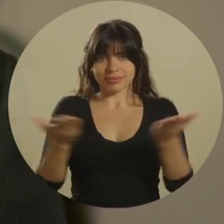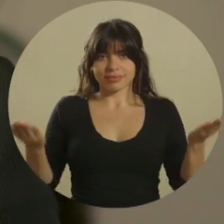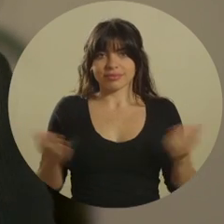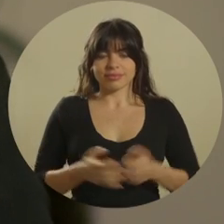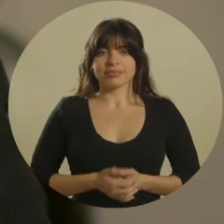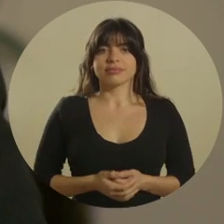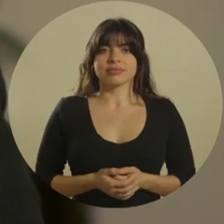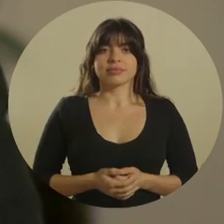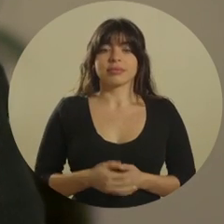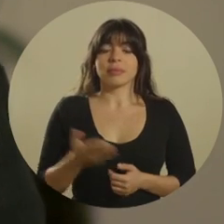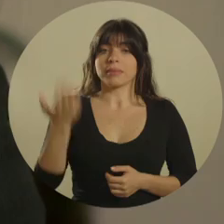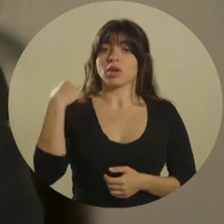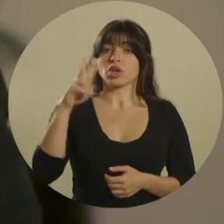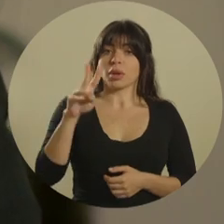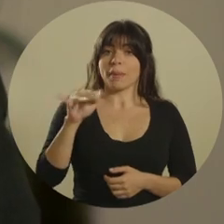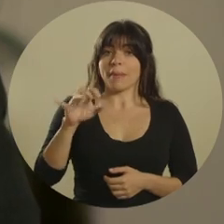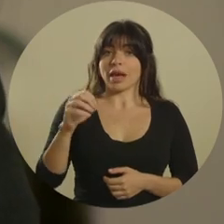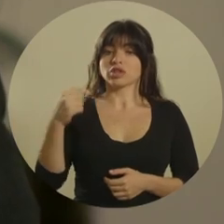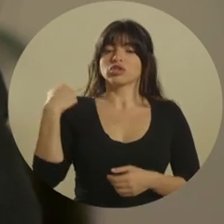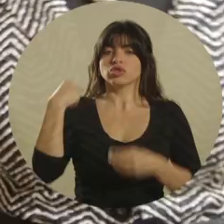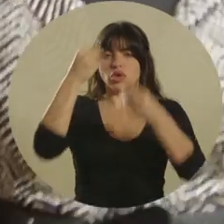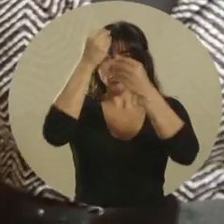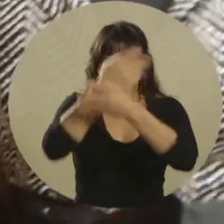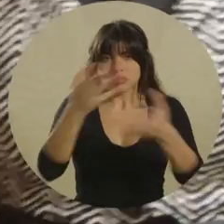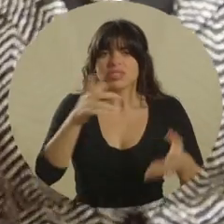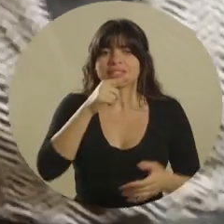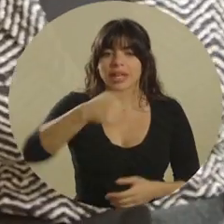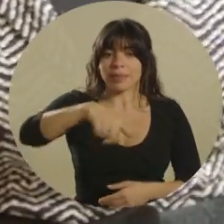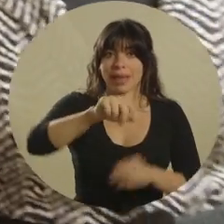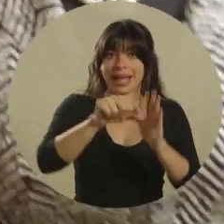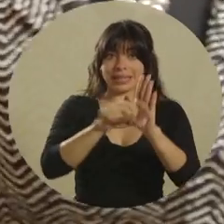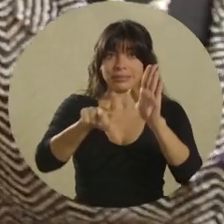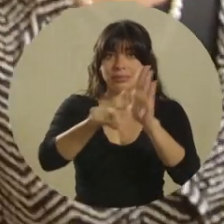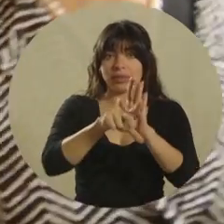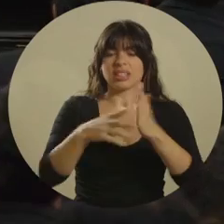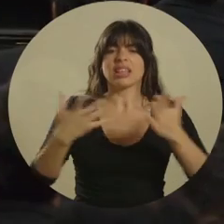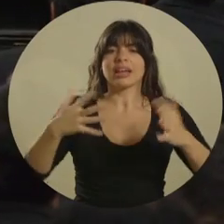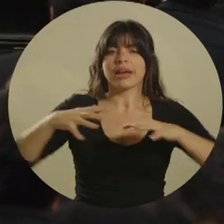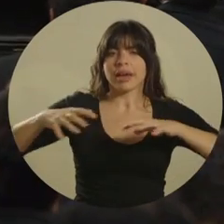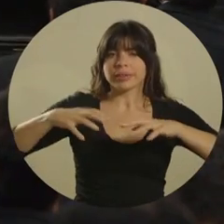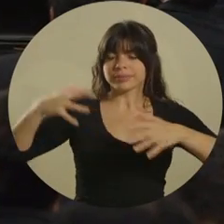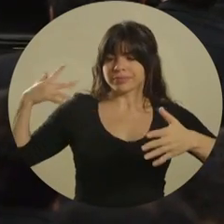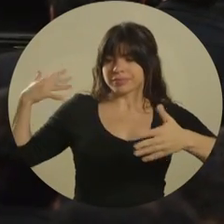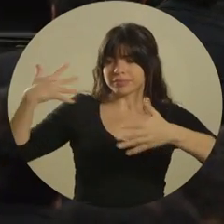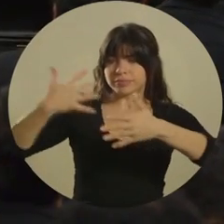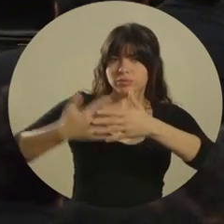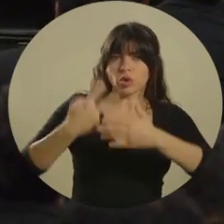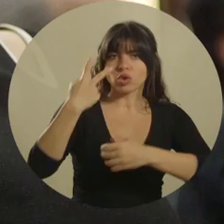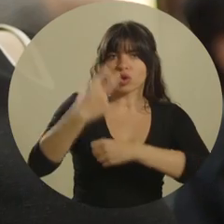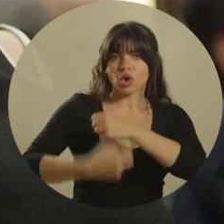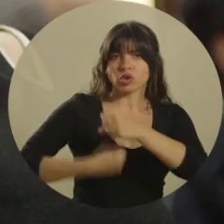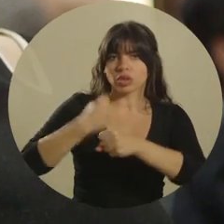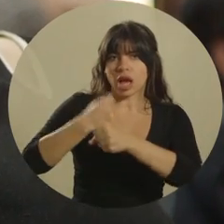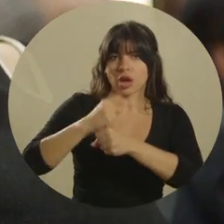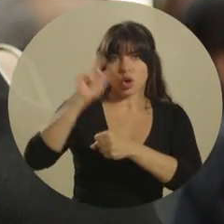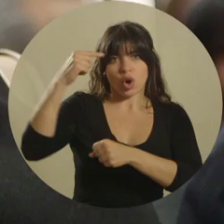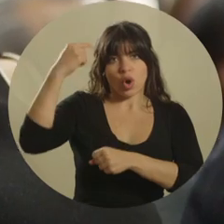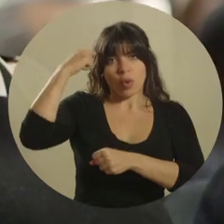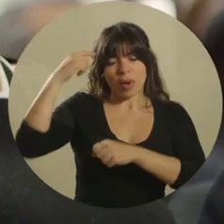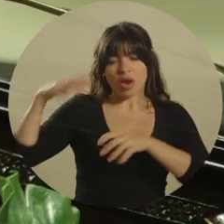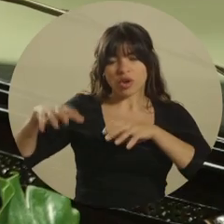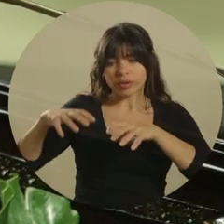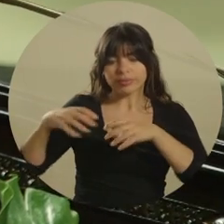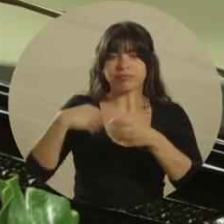Compatriotas, el pasado 2 de mayo rendí cuentas a la Asamblea Legislativa de lo actuado en estos dos años de gobierno